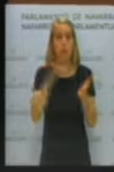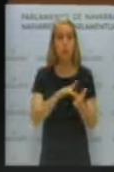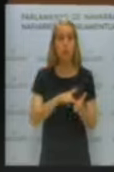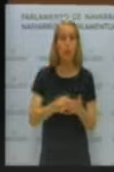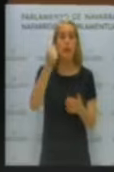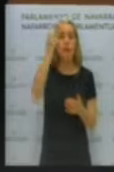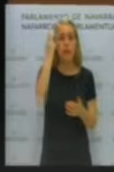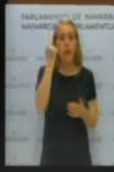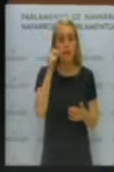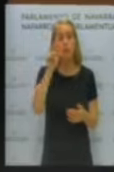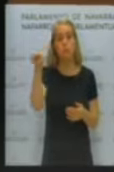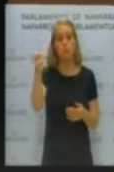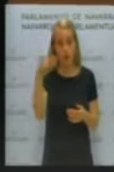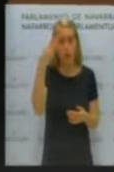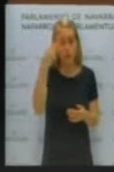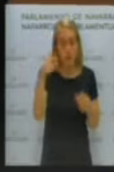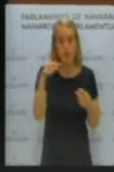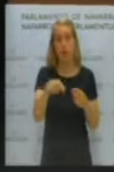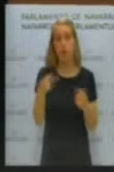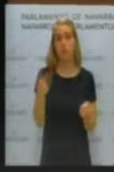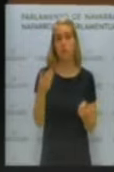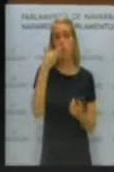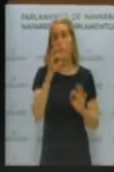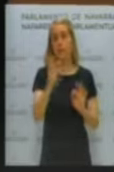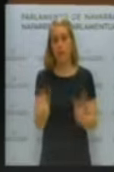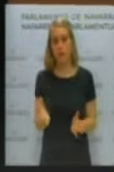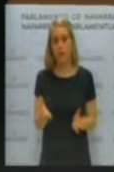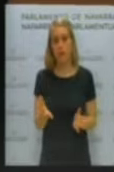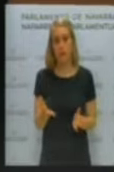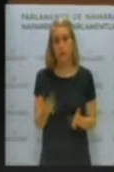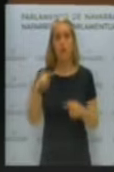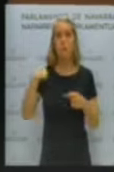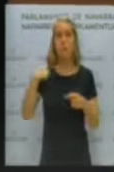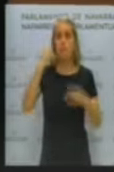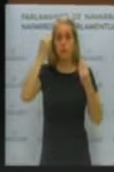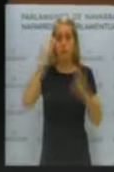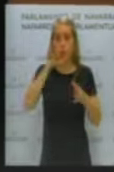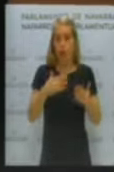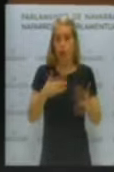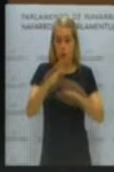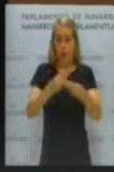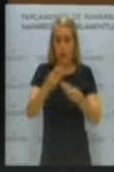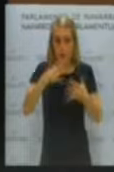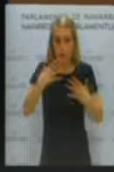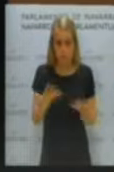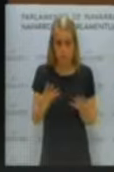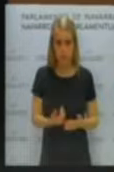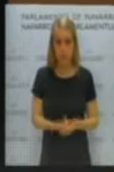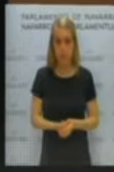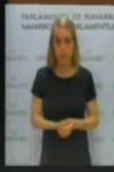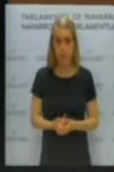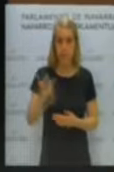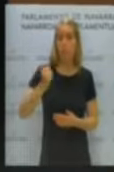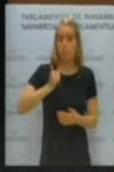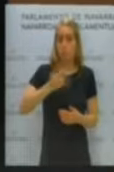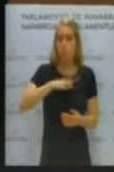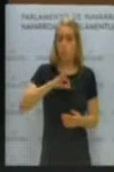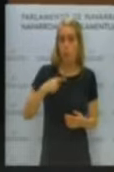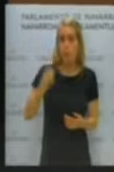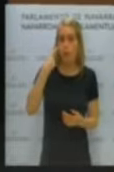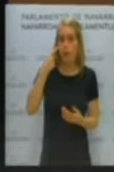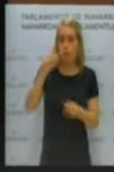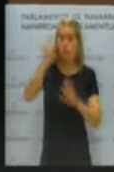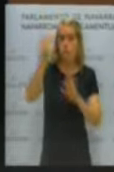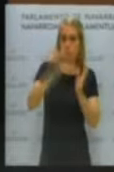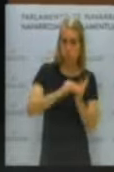de ETA. Y esto sí ocurre y sigue ocurriendo a lo largo del año en Navarra. Qué ocasión también para poder haberlo contemplado.